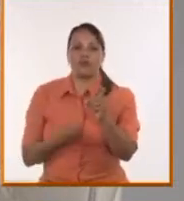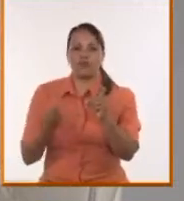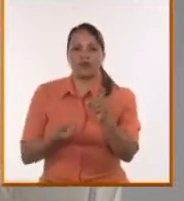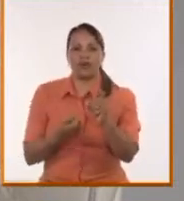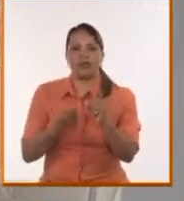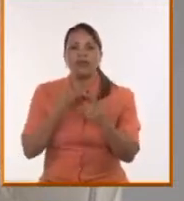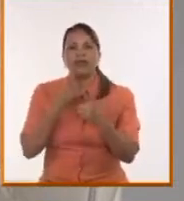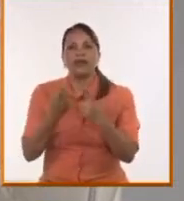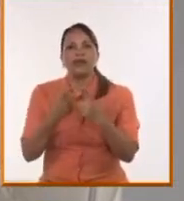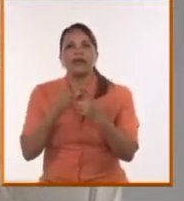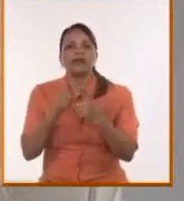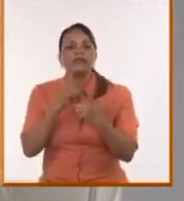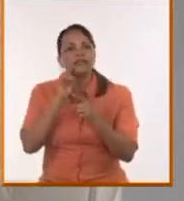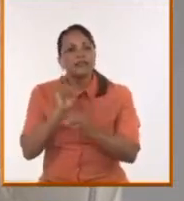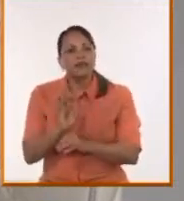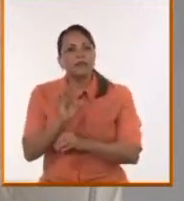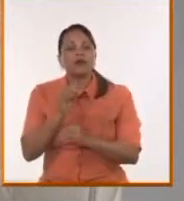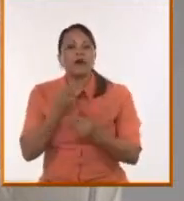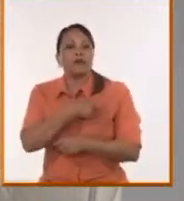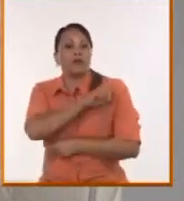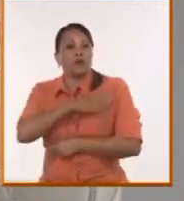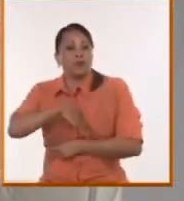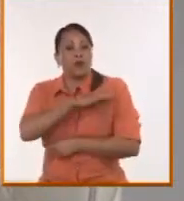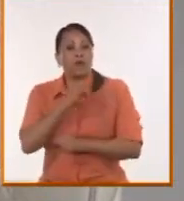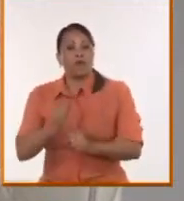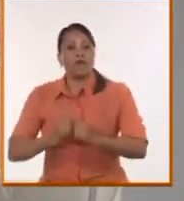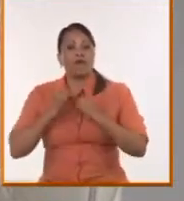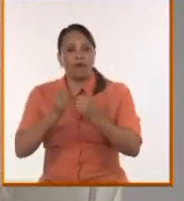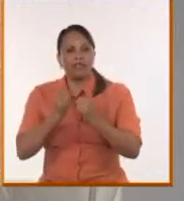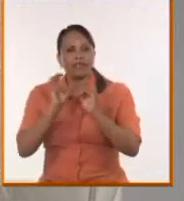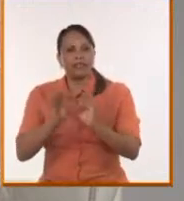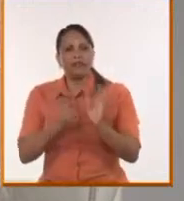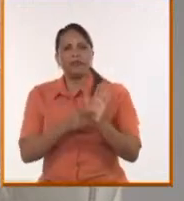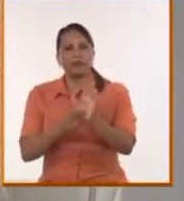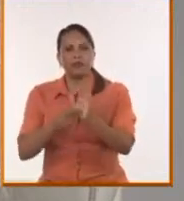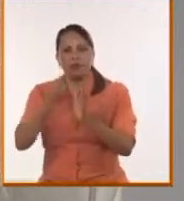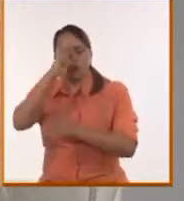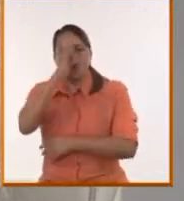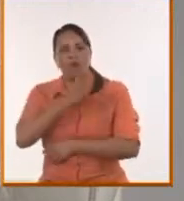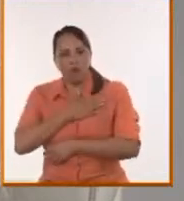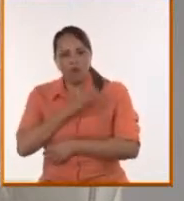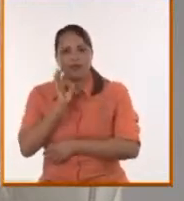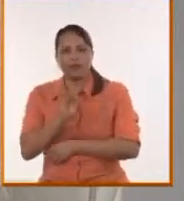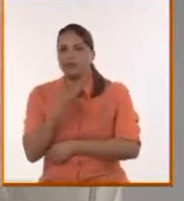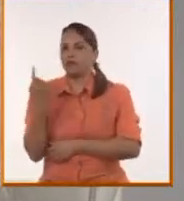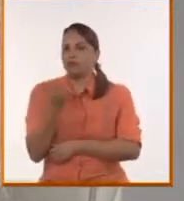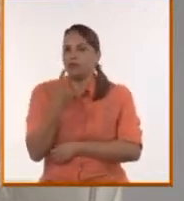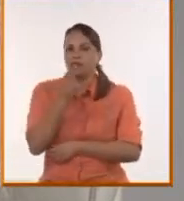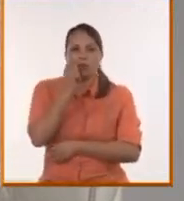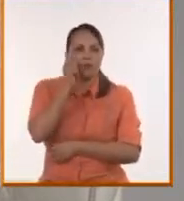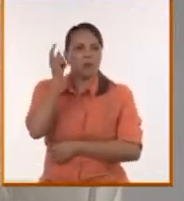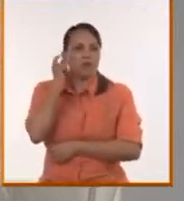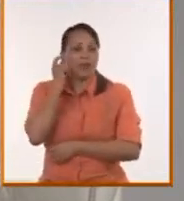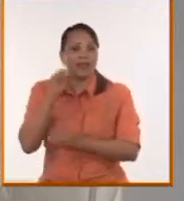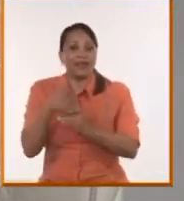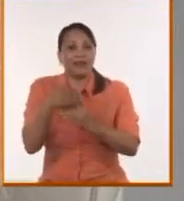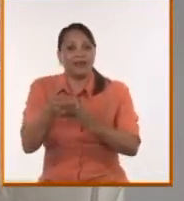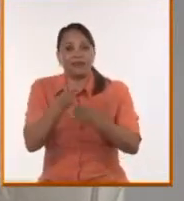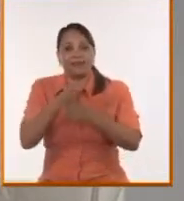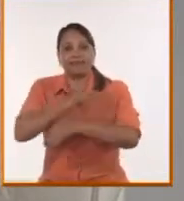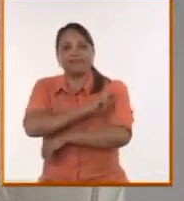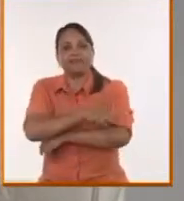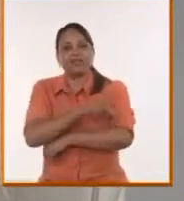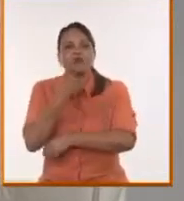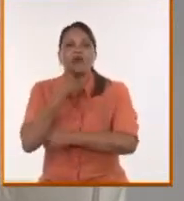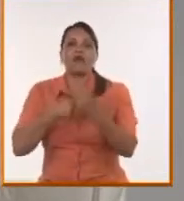dejar de ser brutal, pero que en un pueblo fuerte, como siempre lo ha demostrado el pueblo de Cuba, podemos nosotras y nosotros desde afuera también tomar